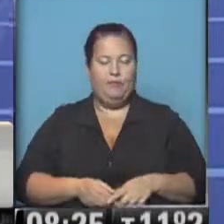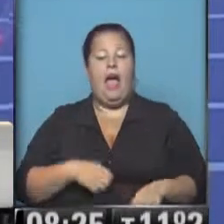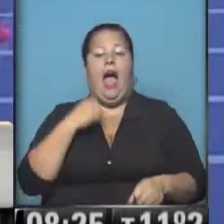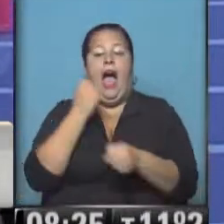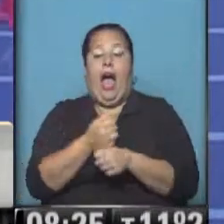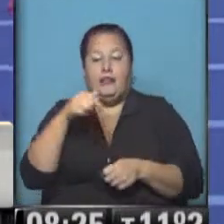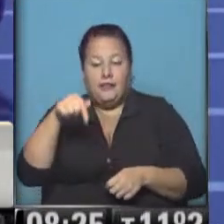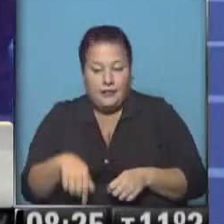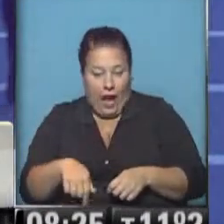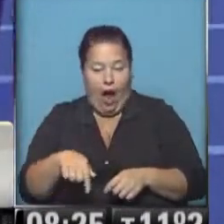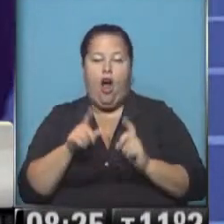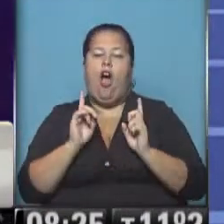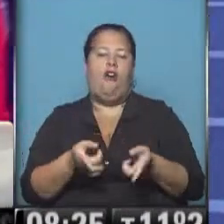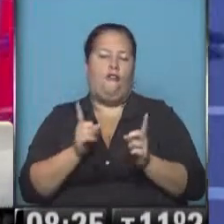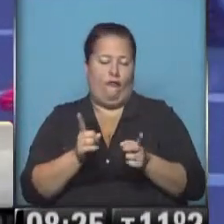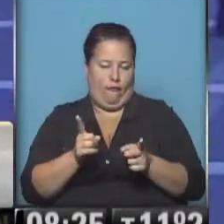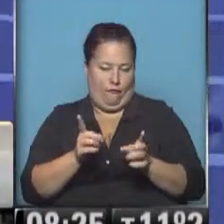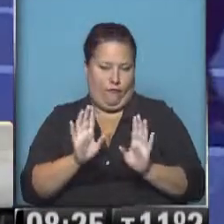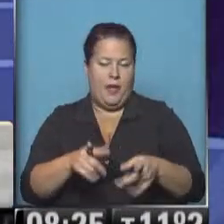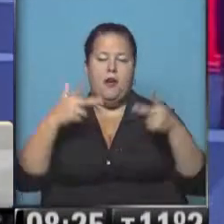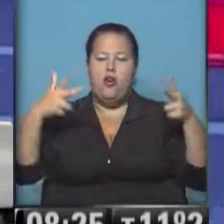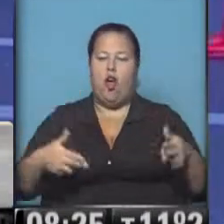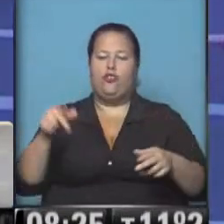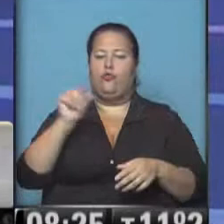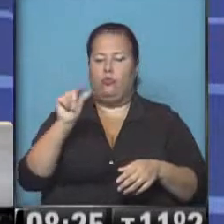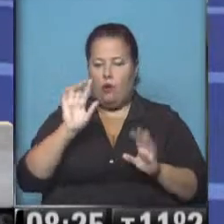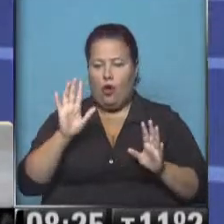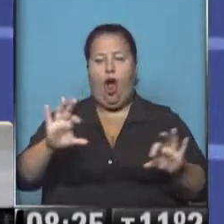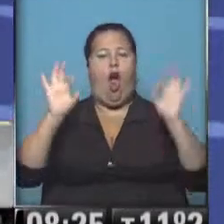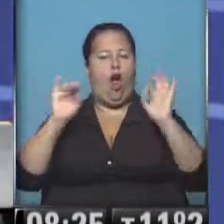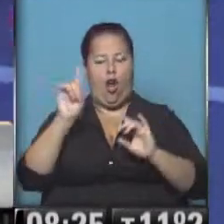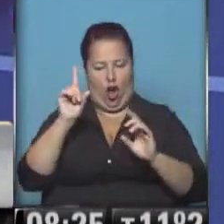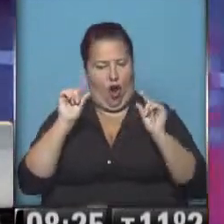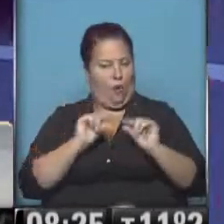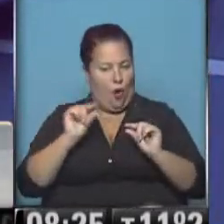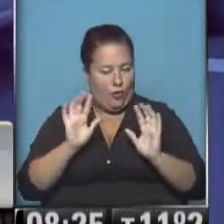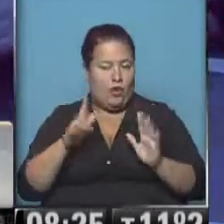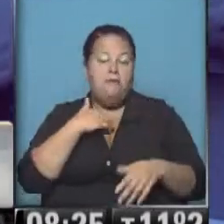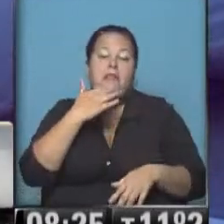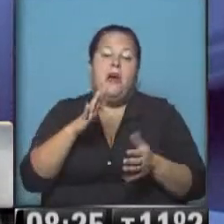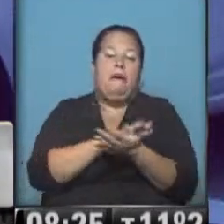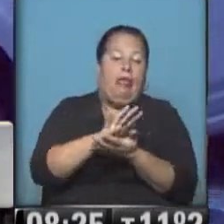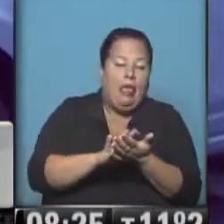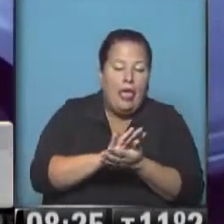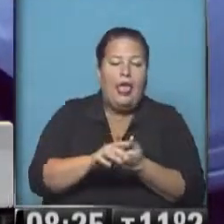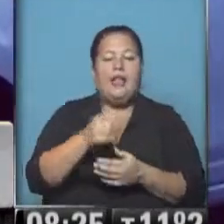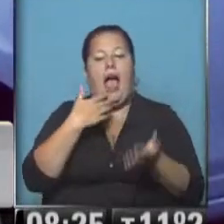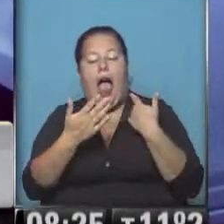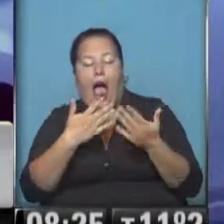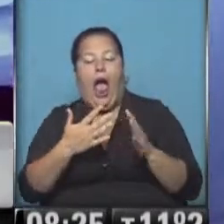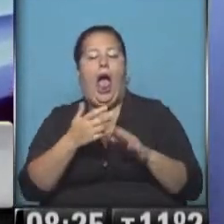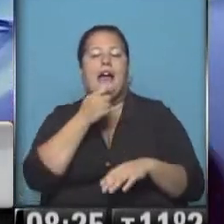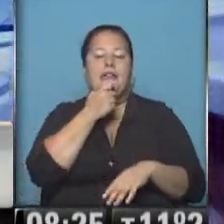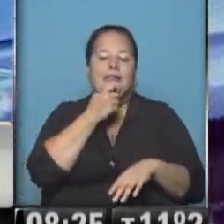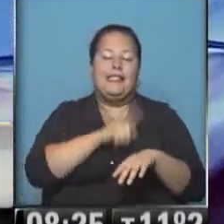el momento van a permanecer aquí en este corte parcial, porque no fue total hasta el momento, no sé si estarán negociando, si estarán hablando, si